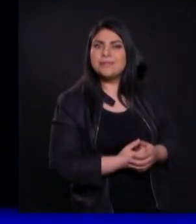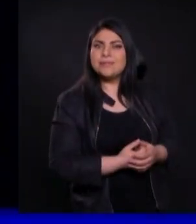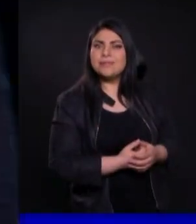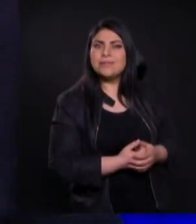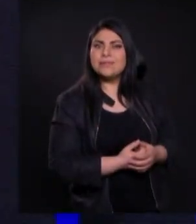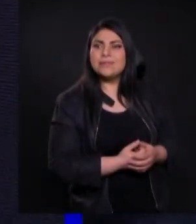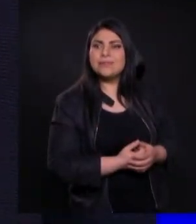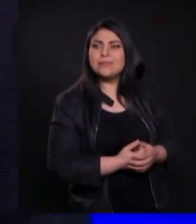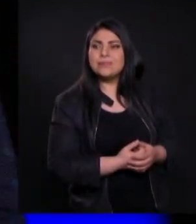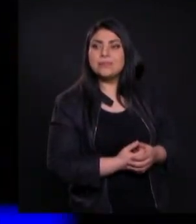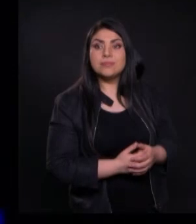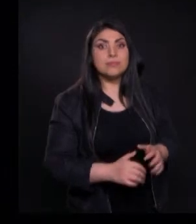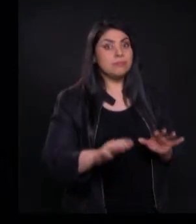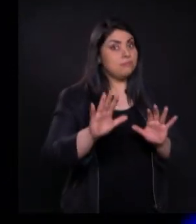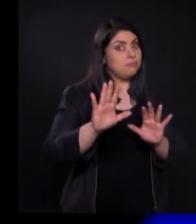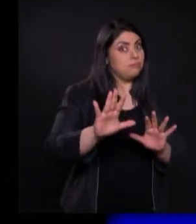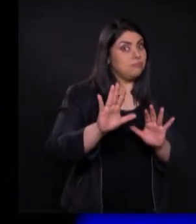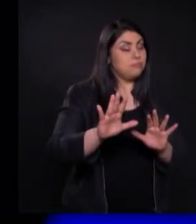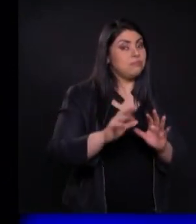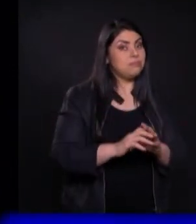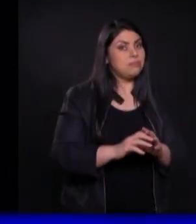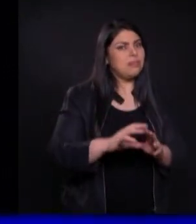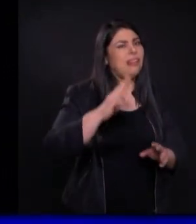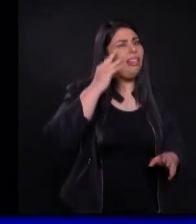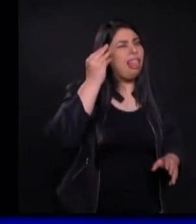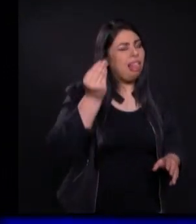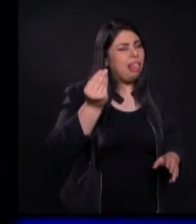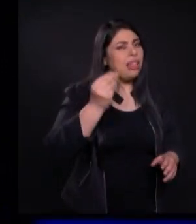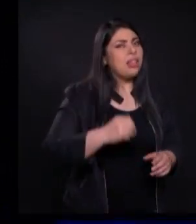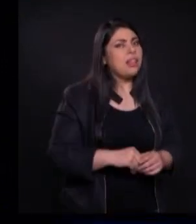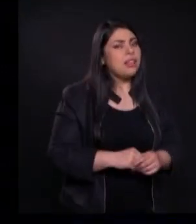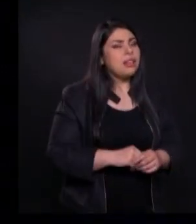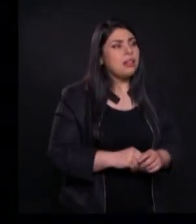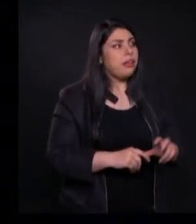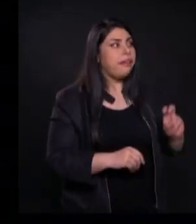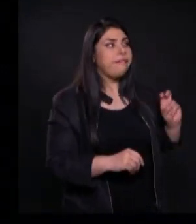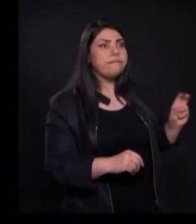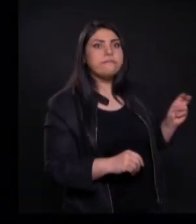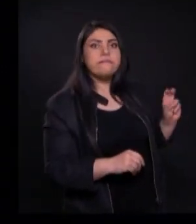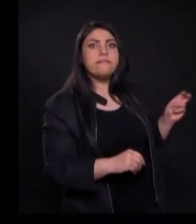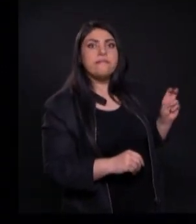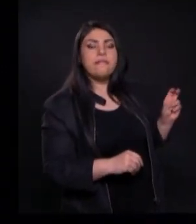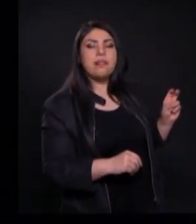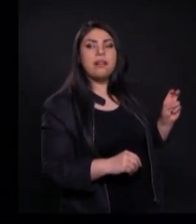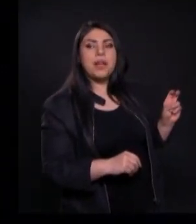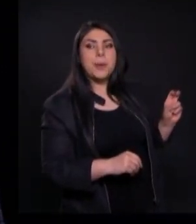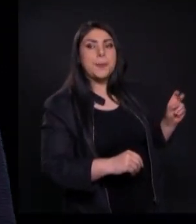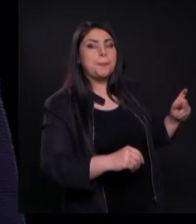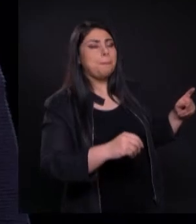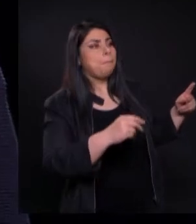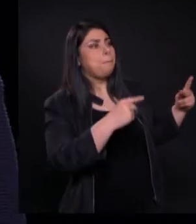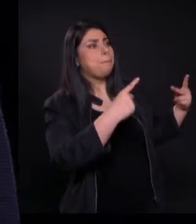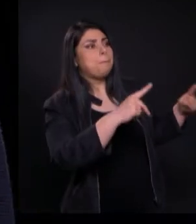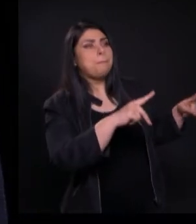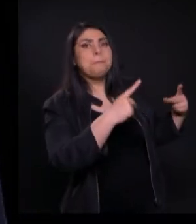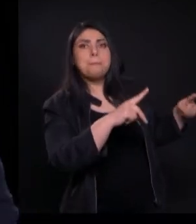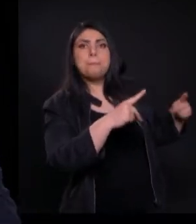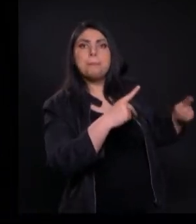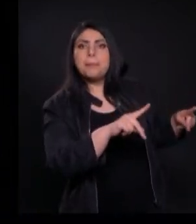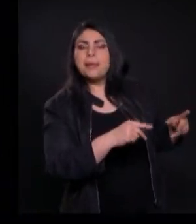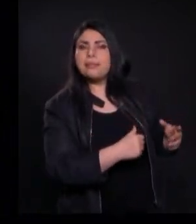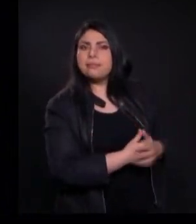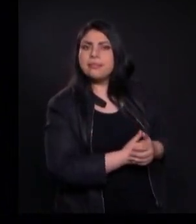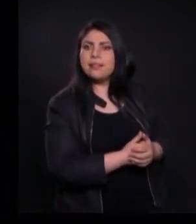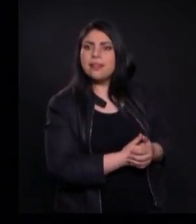Y ojo Ojo Ojo con esto ¿Sabe para qué? Para vender Un producto Para vender Un teléfono